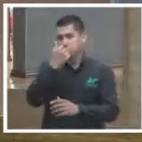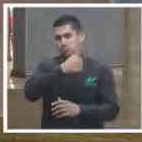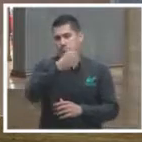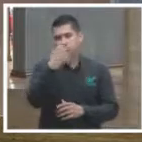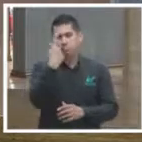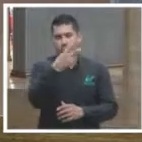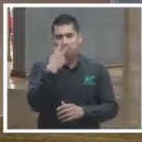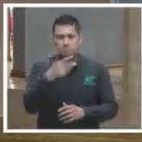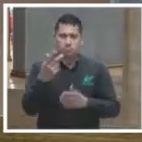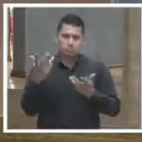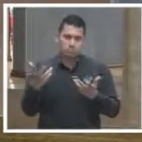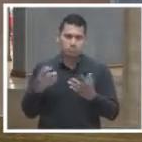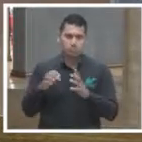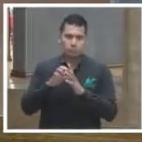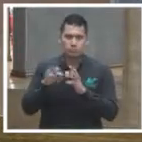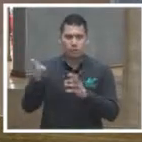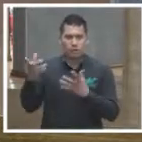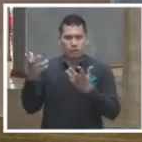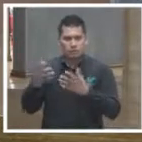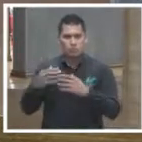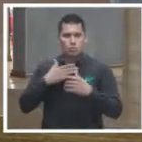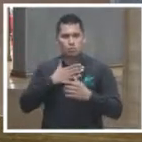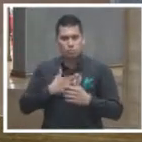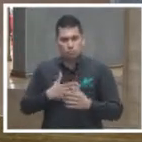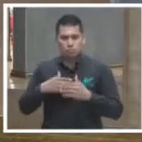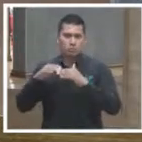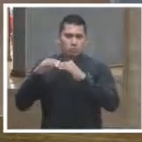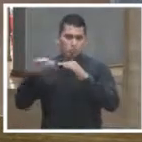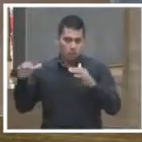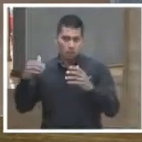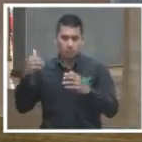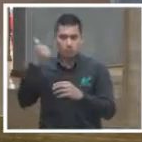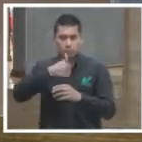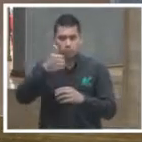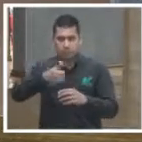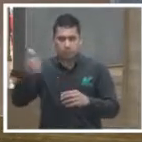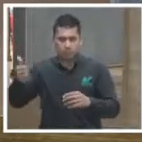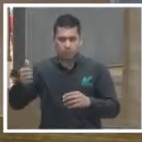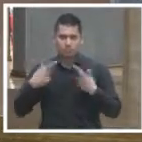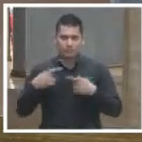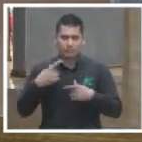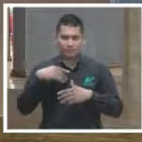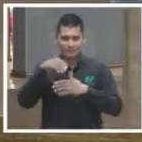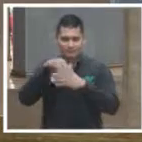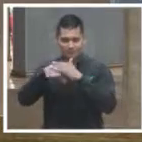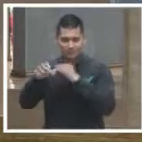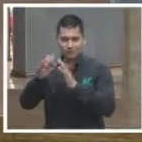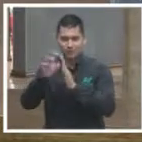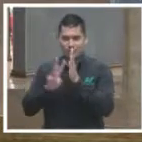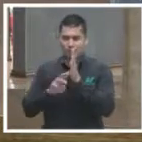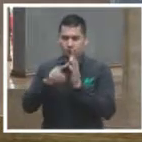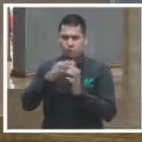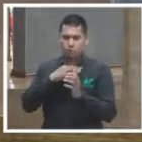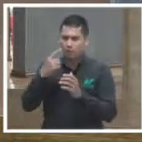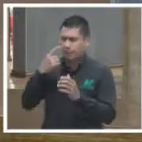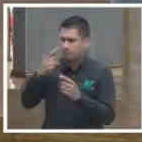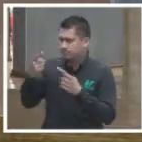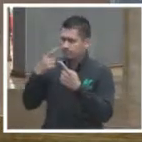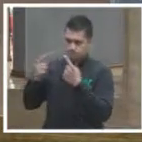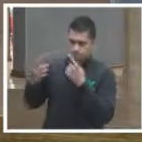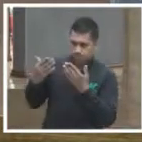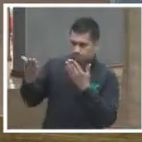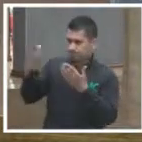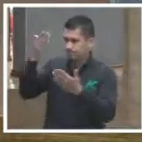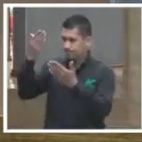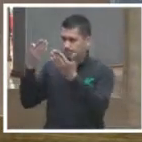concepciones de justicia de cada uno de los individuos que acceden a ese software y que además se pueden contrastar